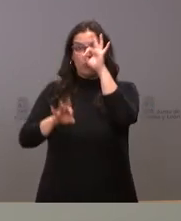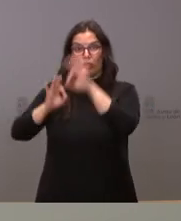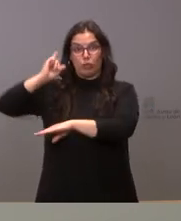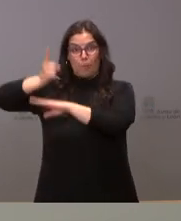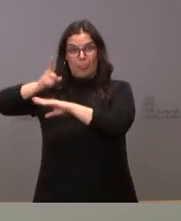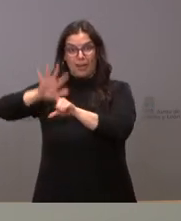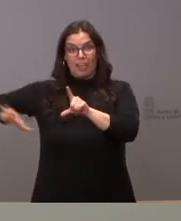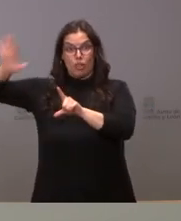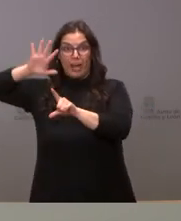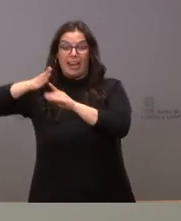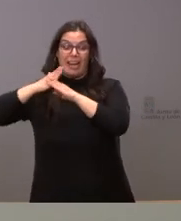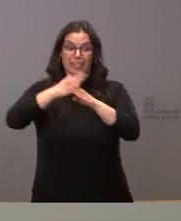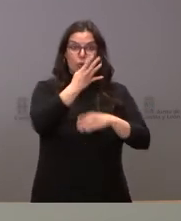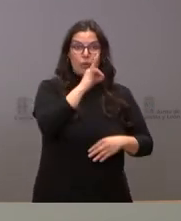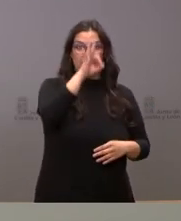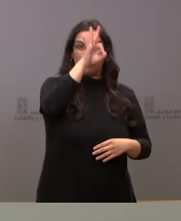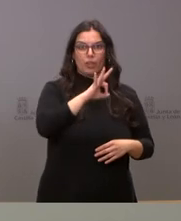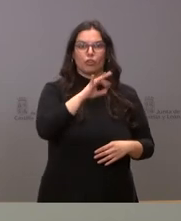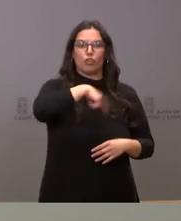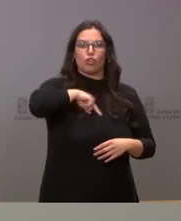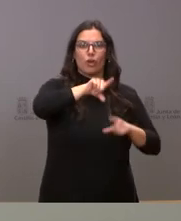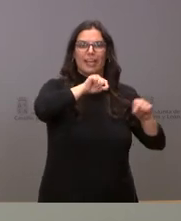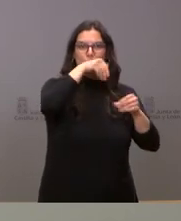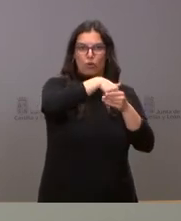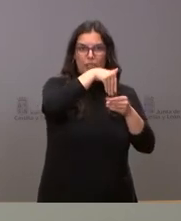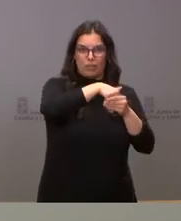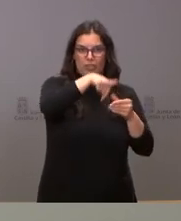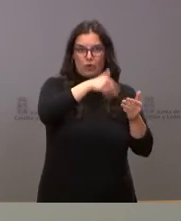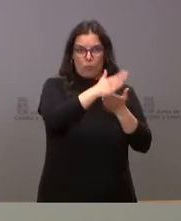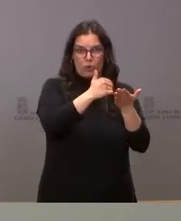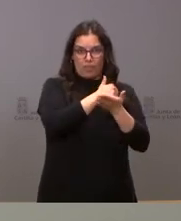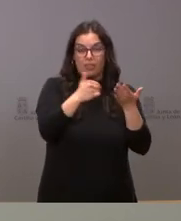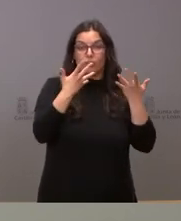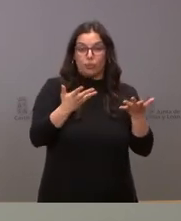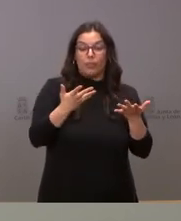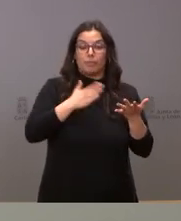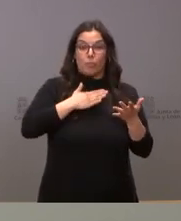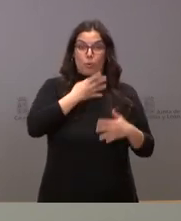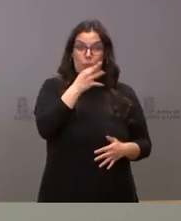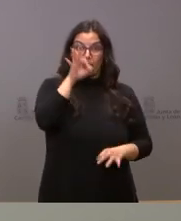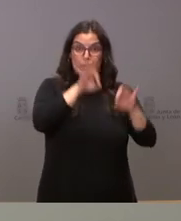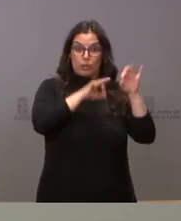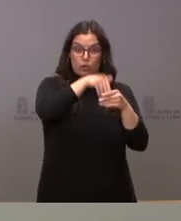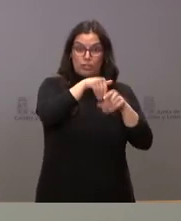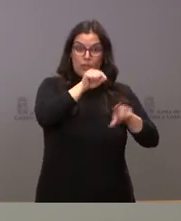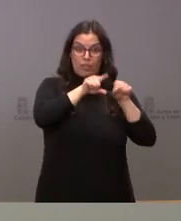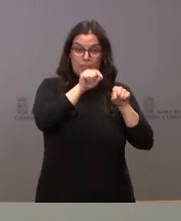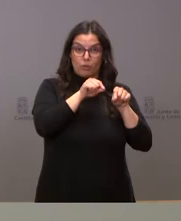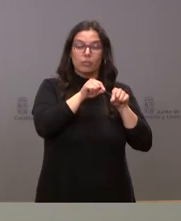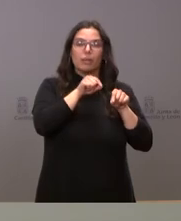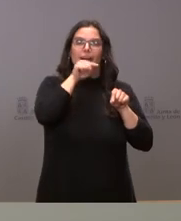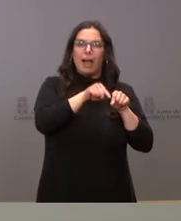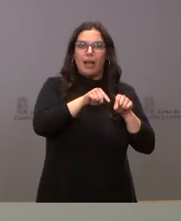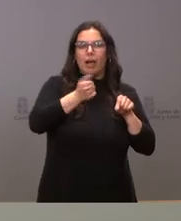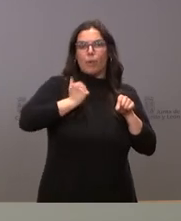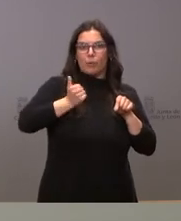currículum nosotros vamos a utilizar el margen de decisión autonómica que